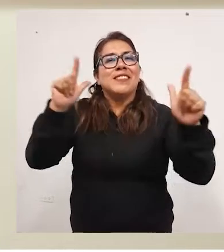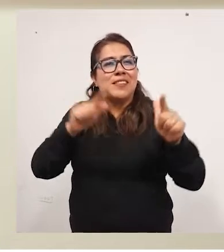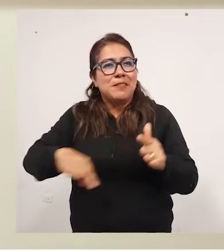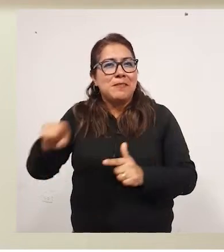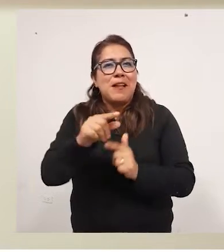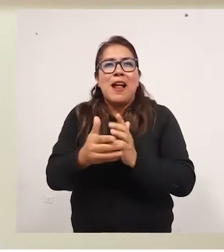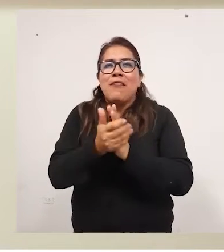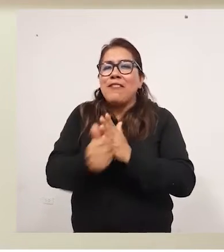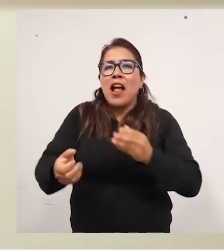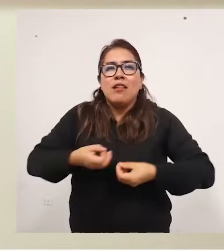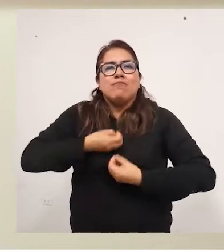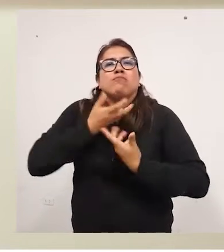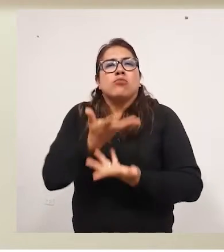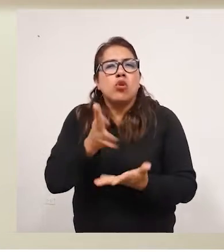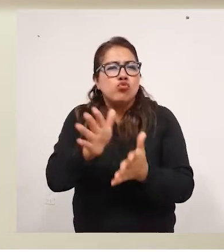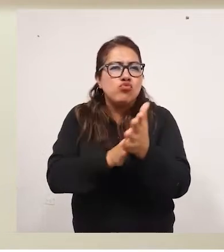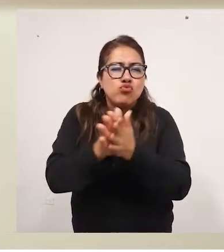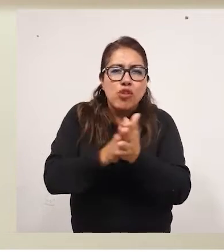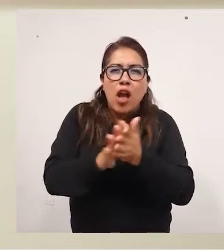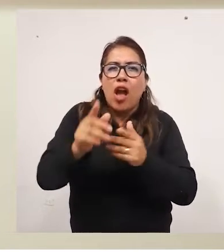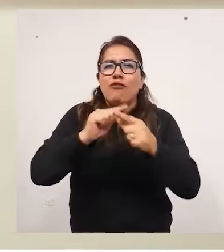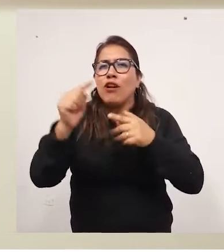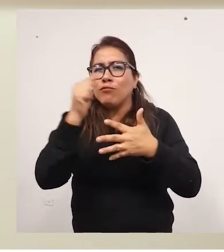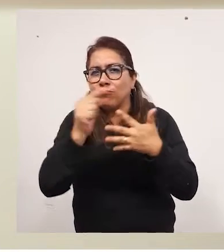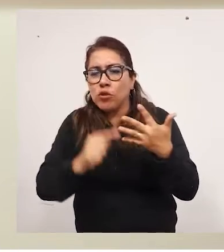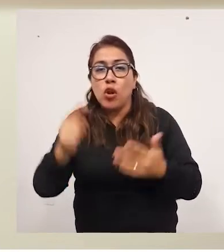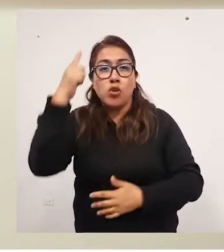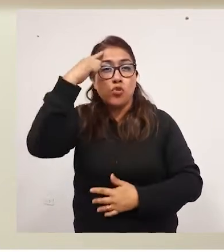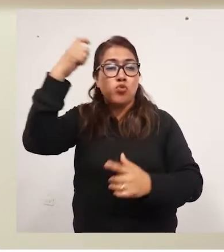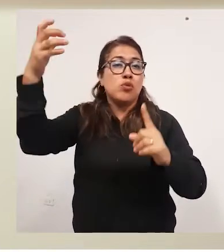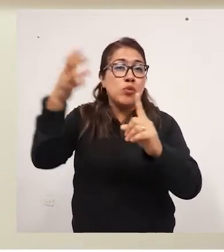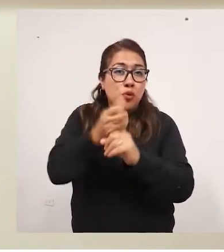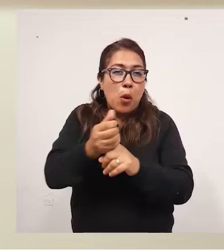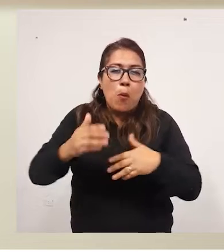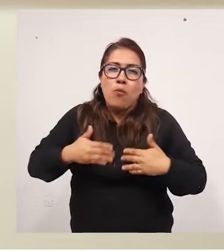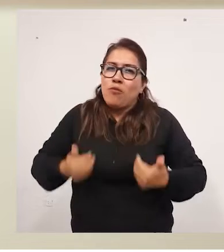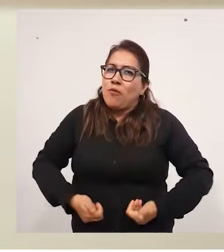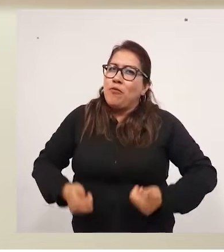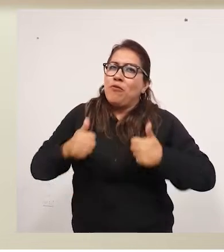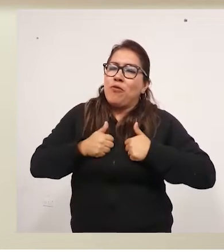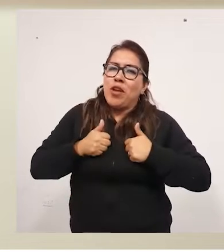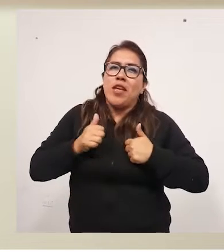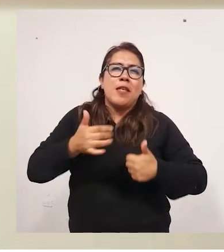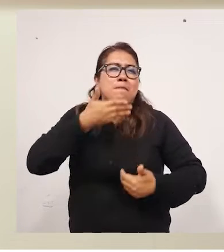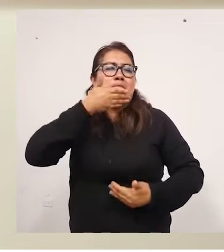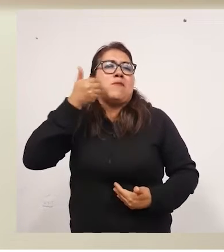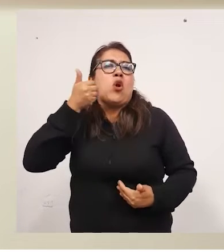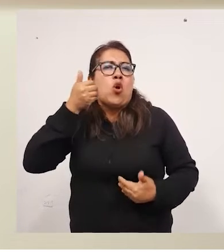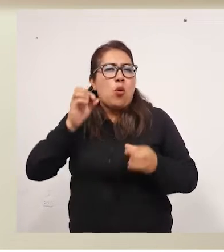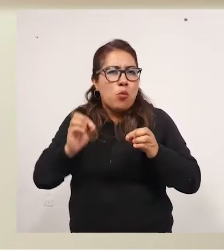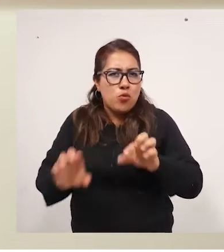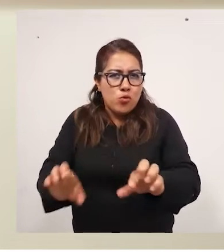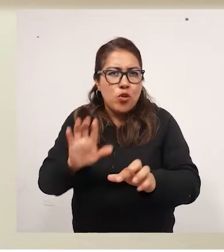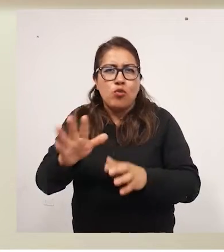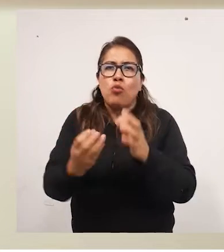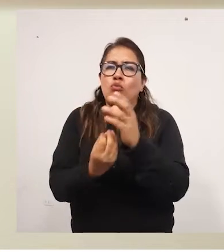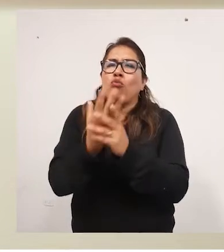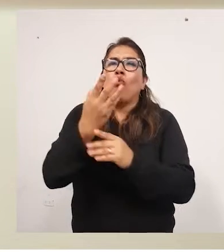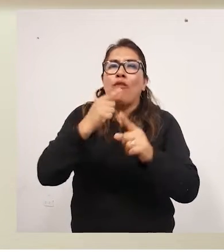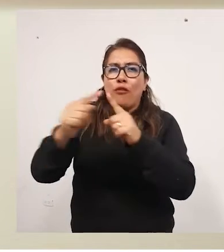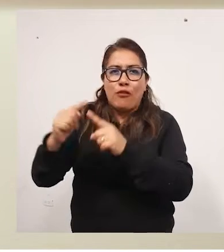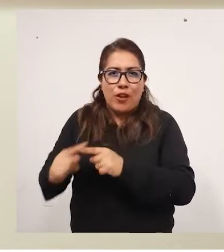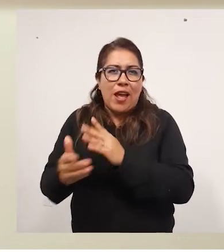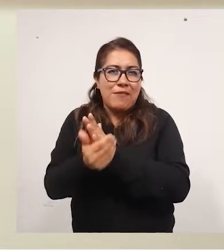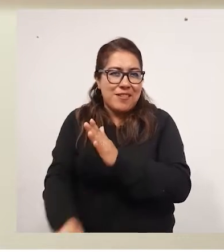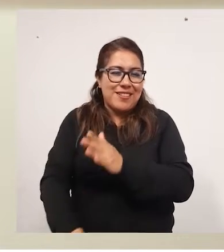vitalidad de expresar sus deseos, propuestas y sueños por una vida y un mundo mejor donde desarrollen